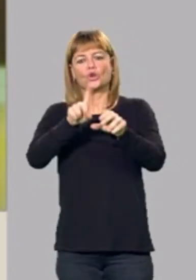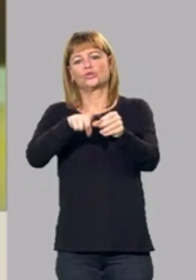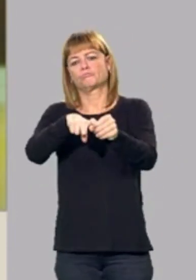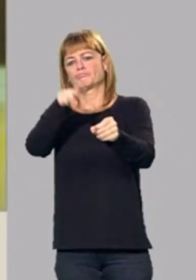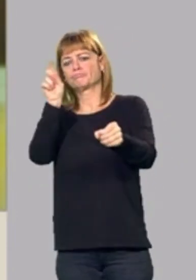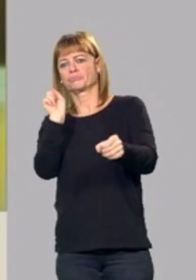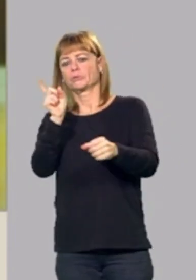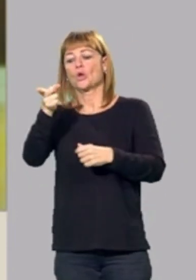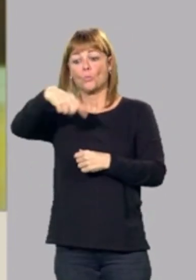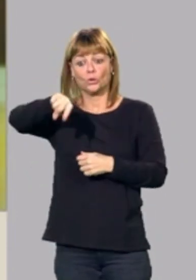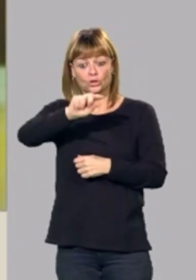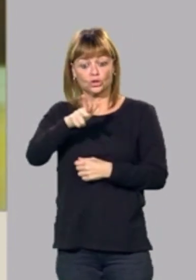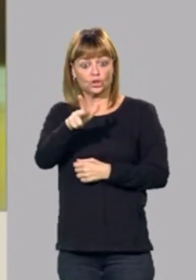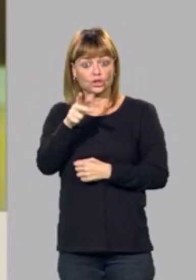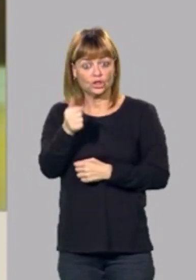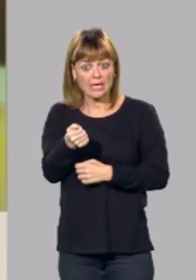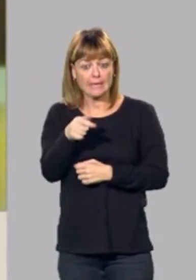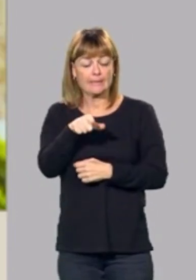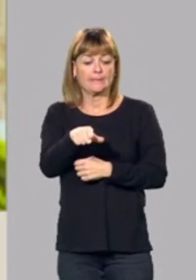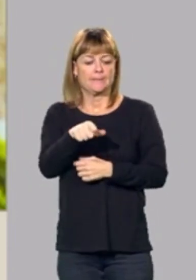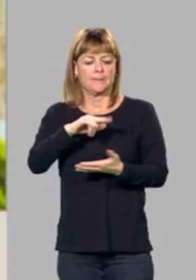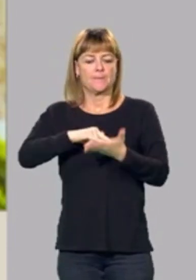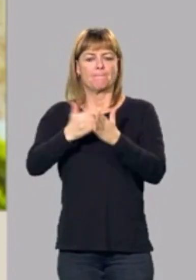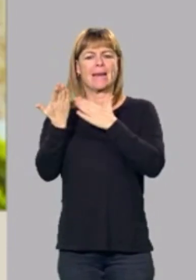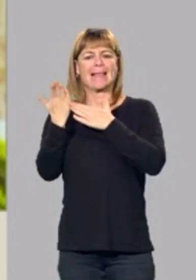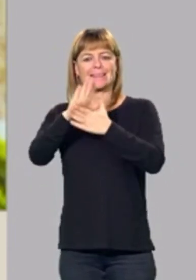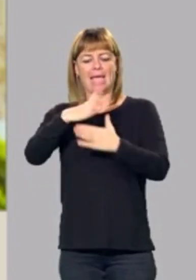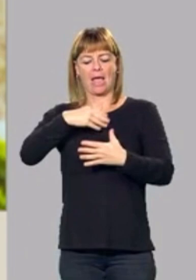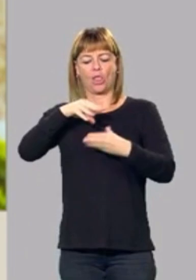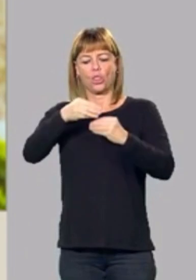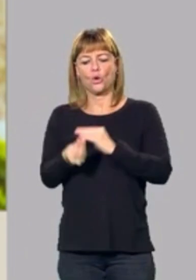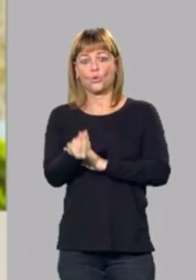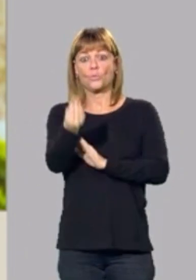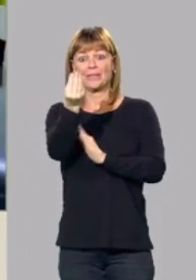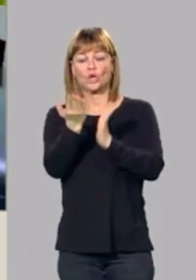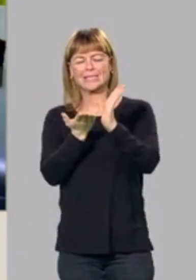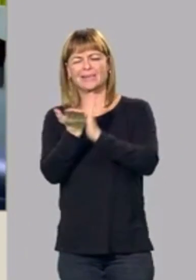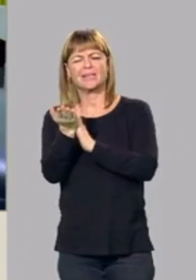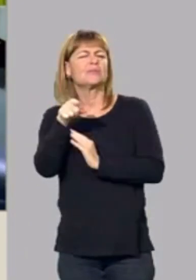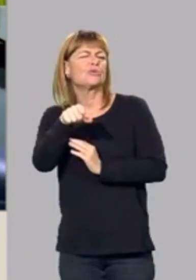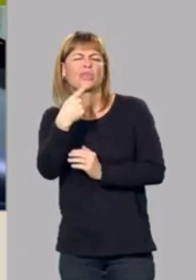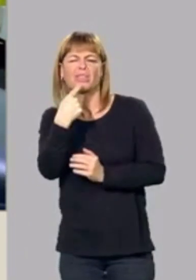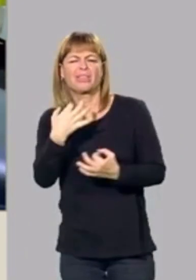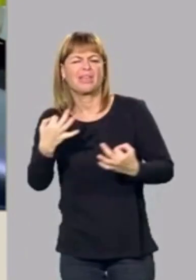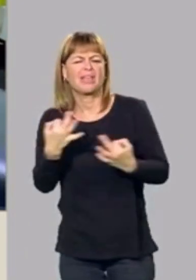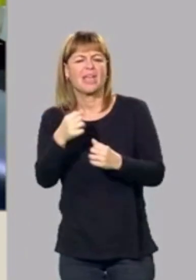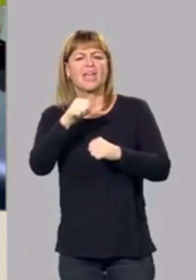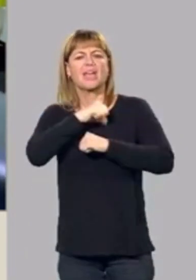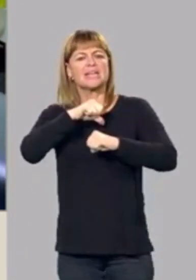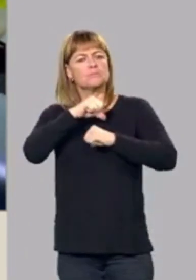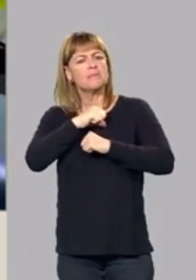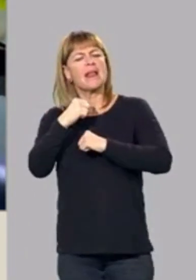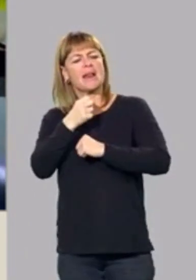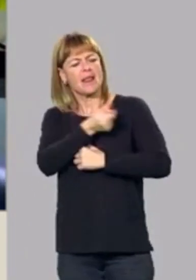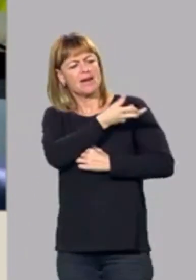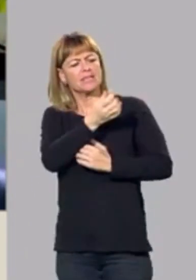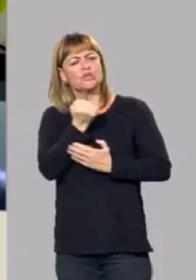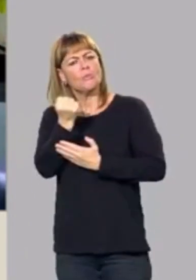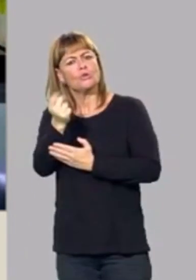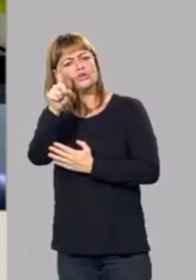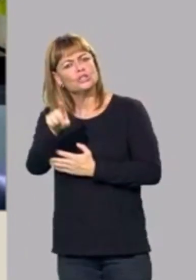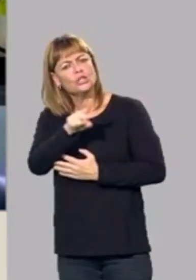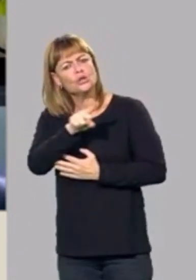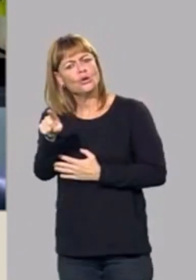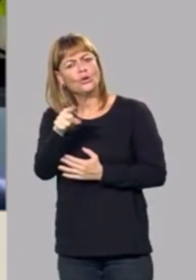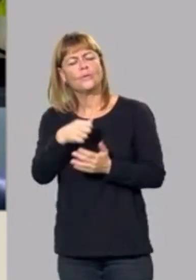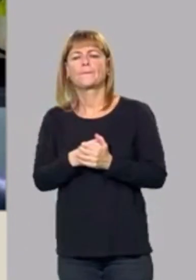ustedes desde Chunta Aragonesista han planteado un documento alternativo. ¿Qué dice ese documento y si esperan que les apoye el resto? Bueno, el